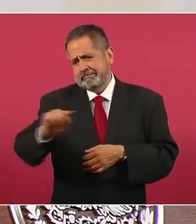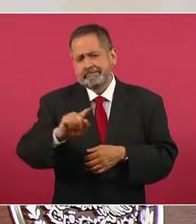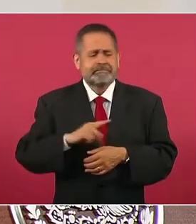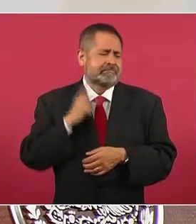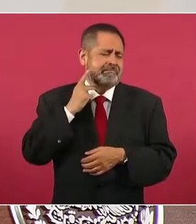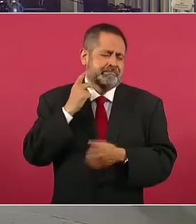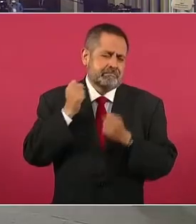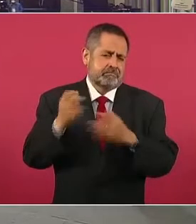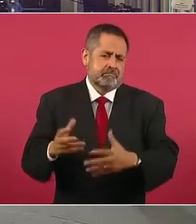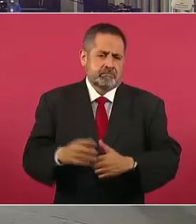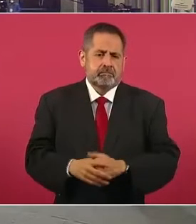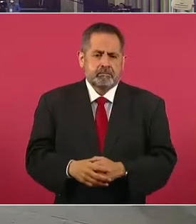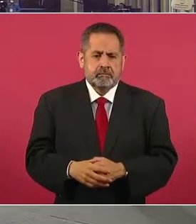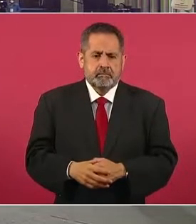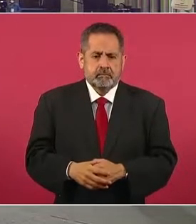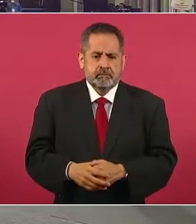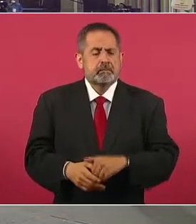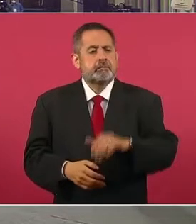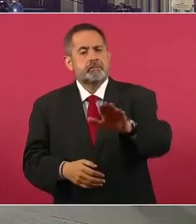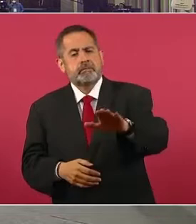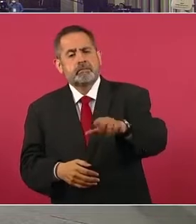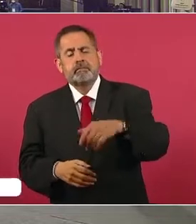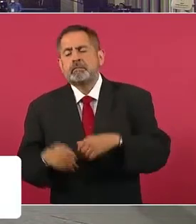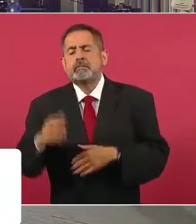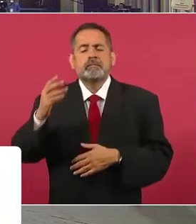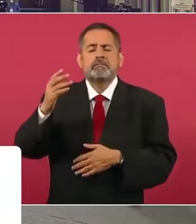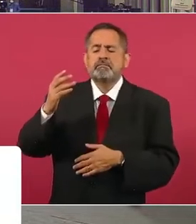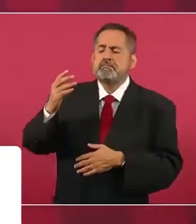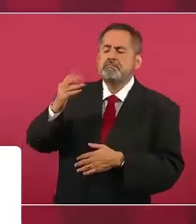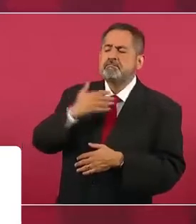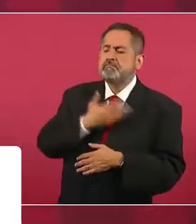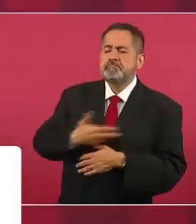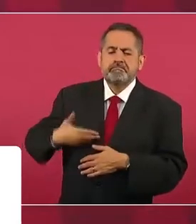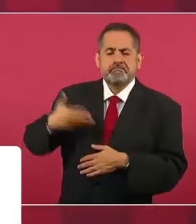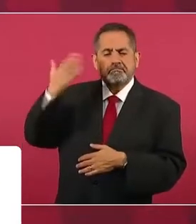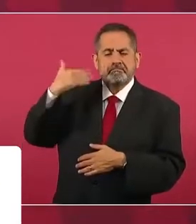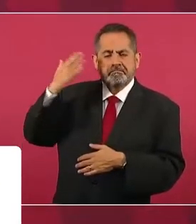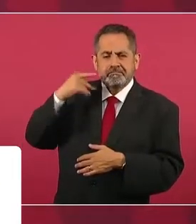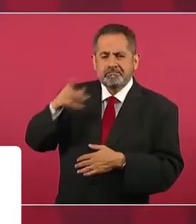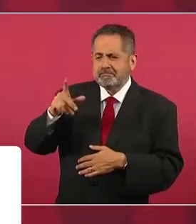Bien, presidente, en otro tema… Era una decadencia,